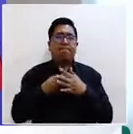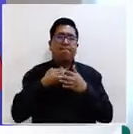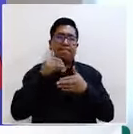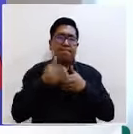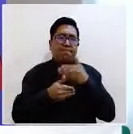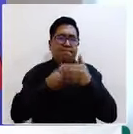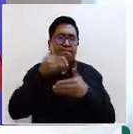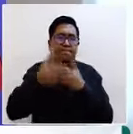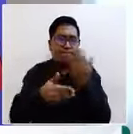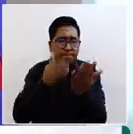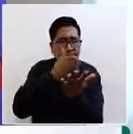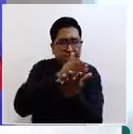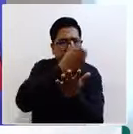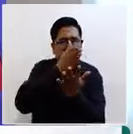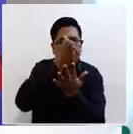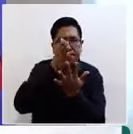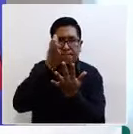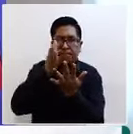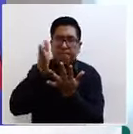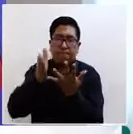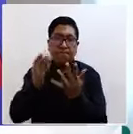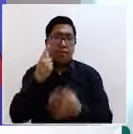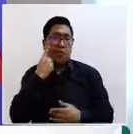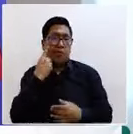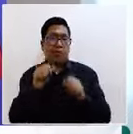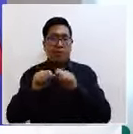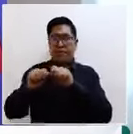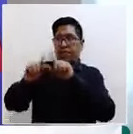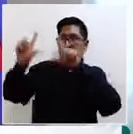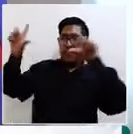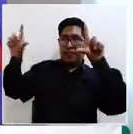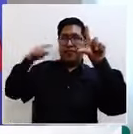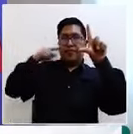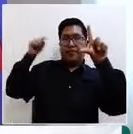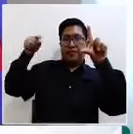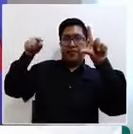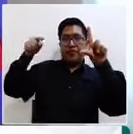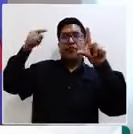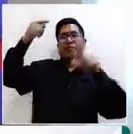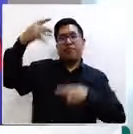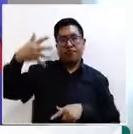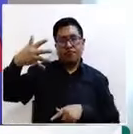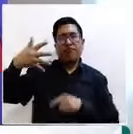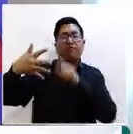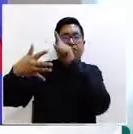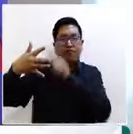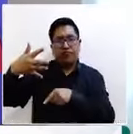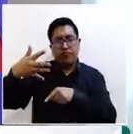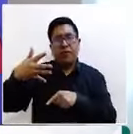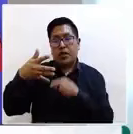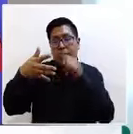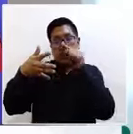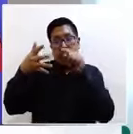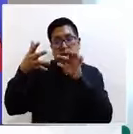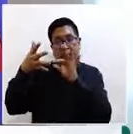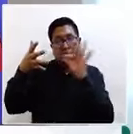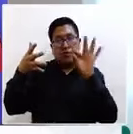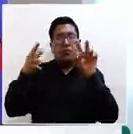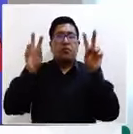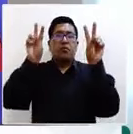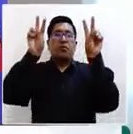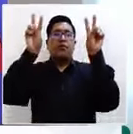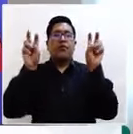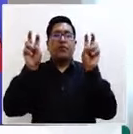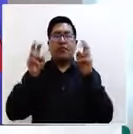cinco rutas. Ustedes pueden ver en la diapositiva, esas son las cinco rutas con las cuales contamos y entre ellas justamente está el de la